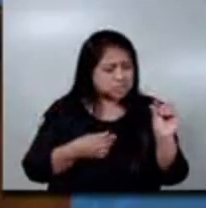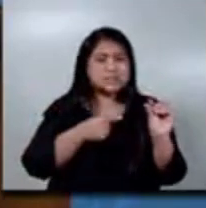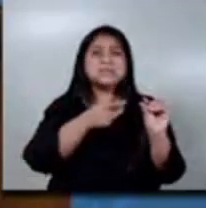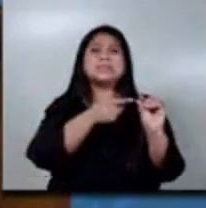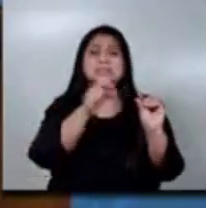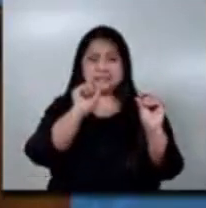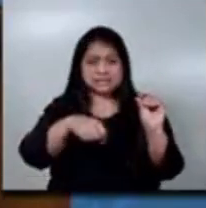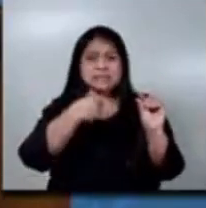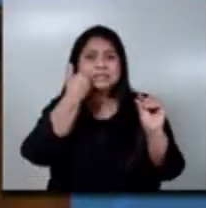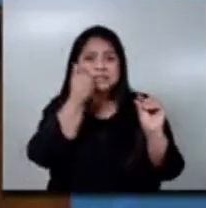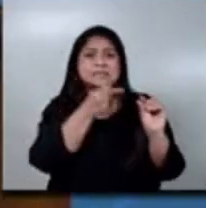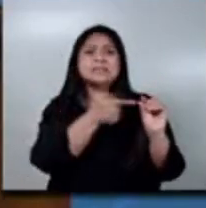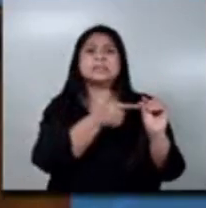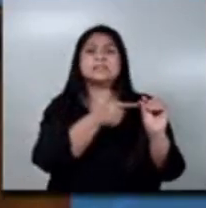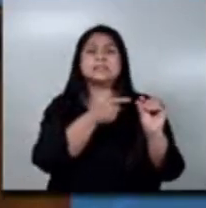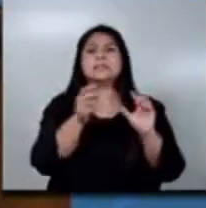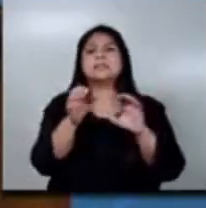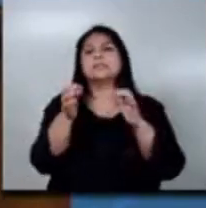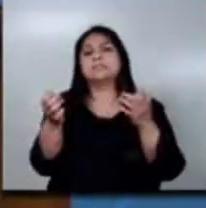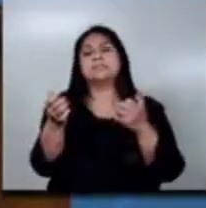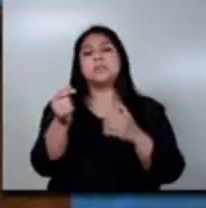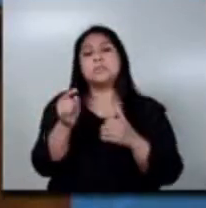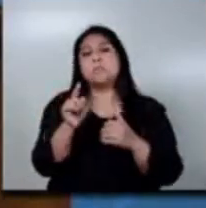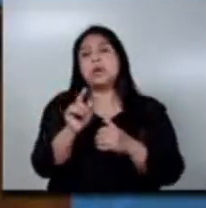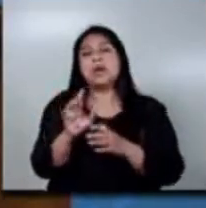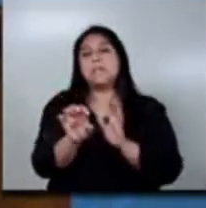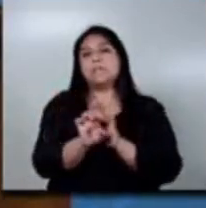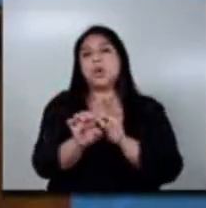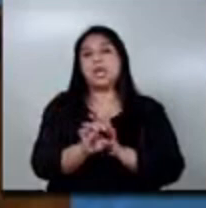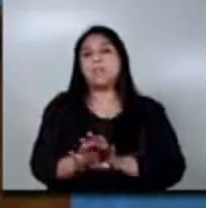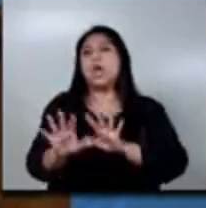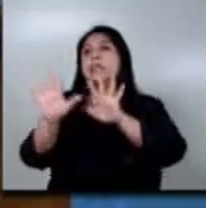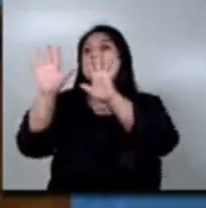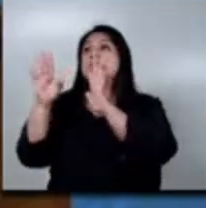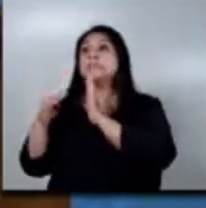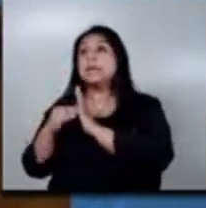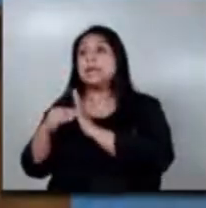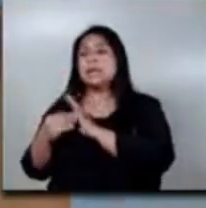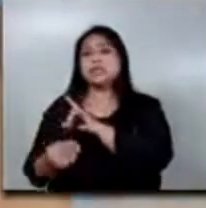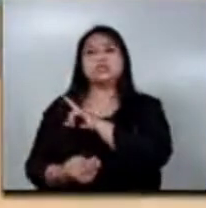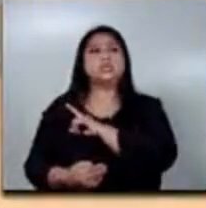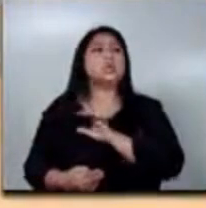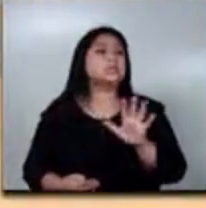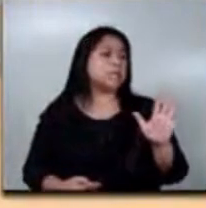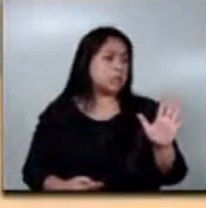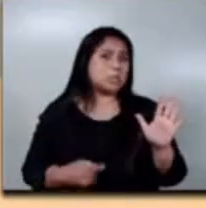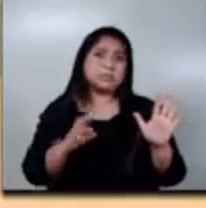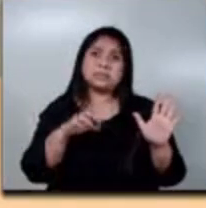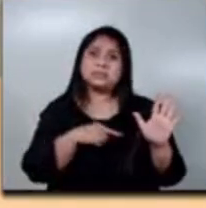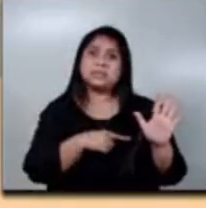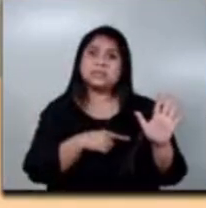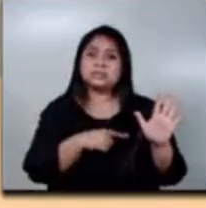limitado de personas, menos de cinco de cada diez mil habitantes. Pero, así como hay raras,